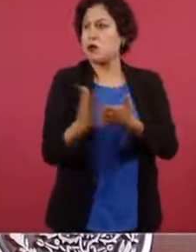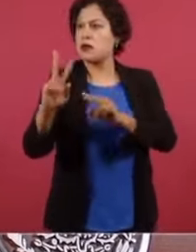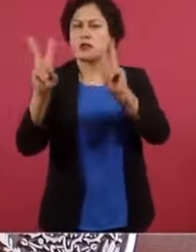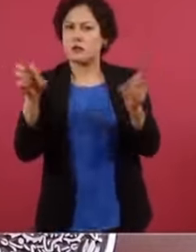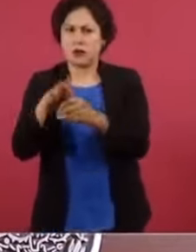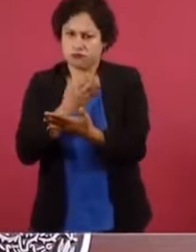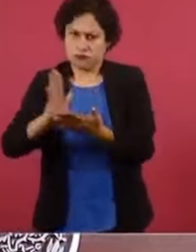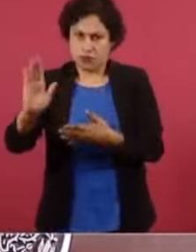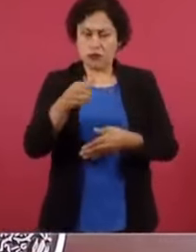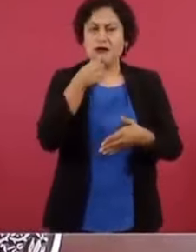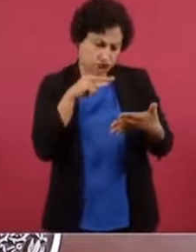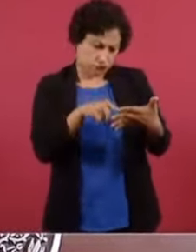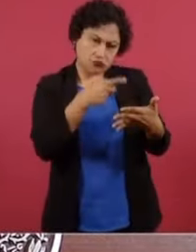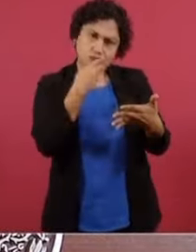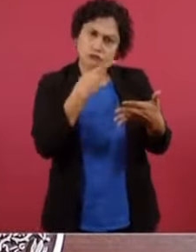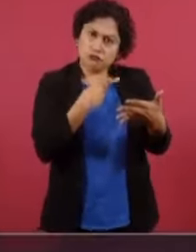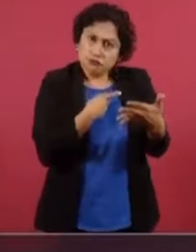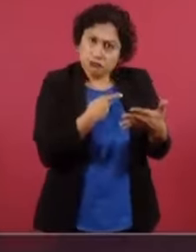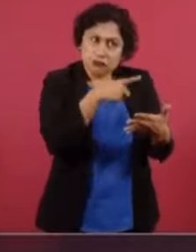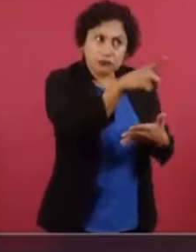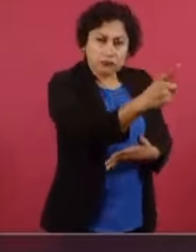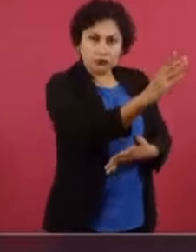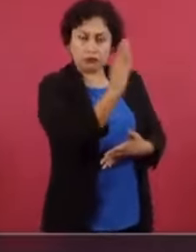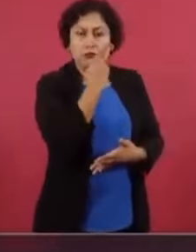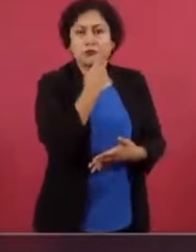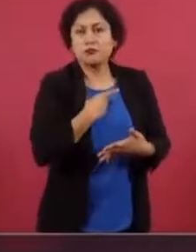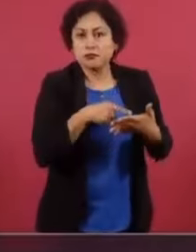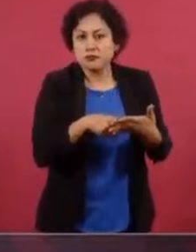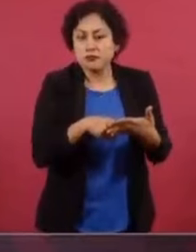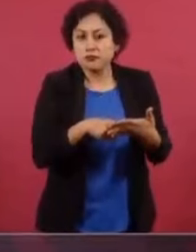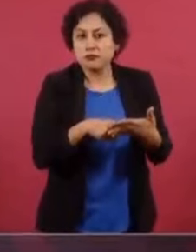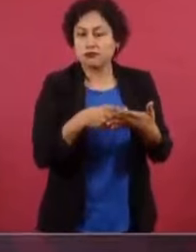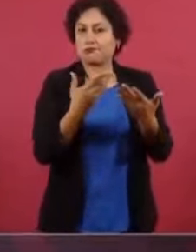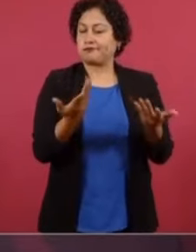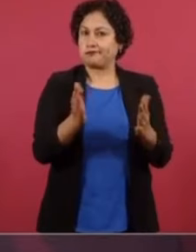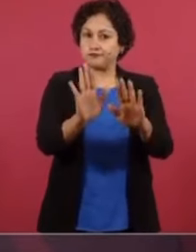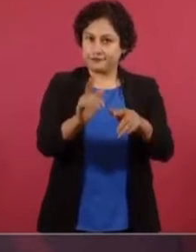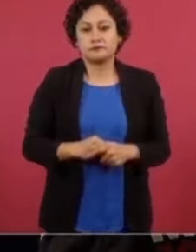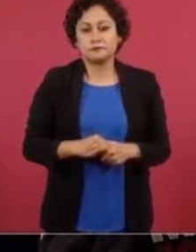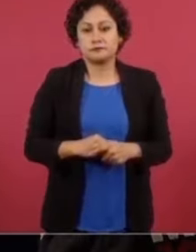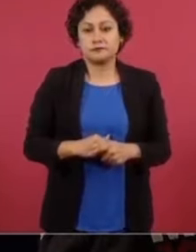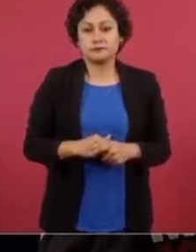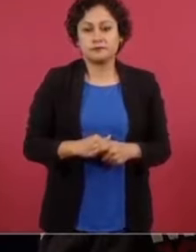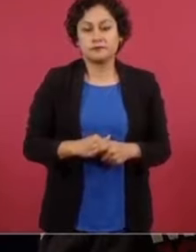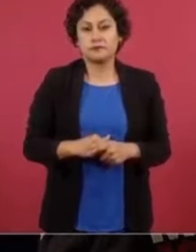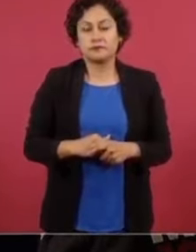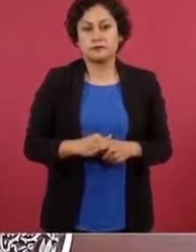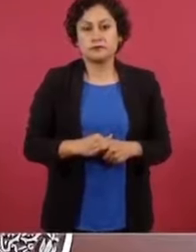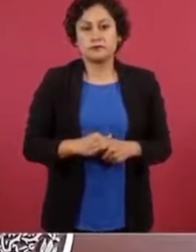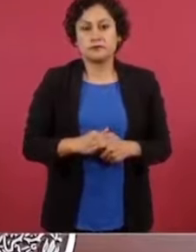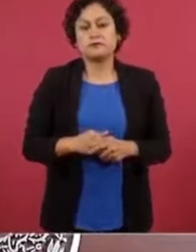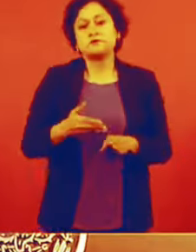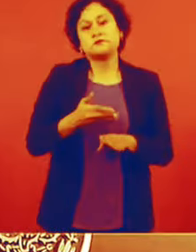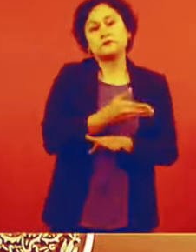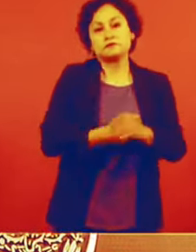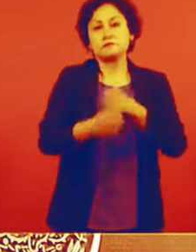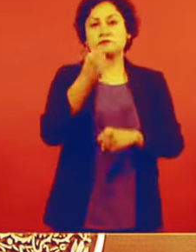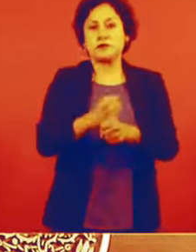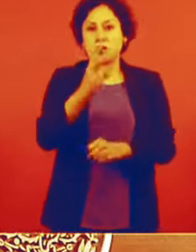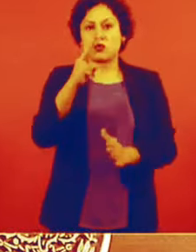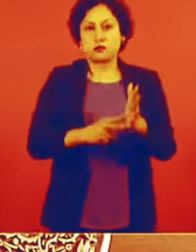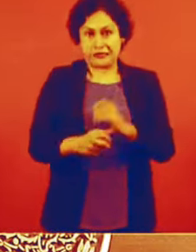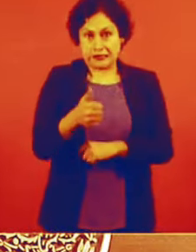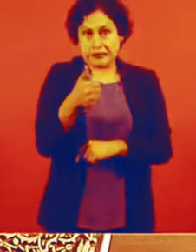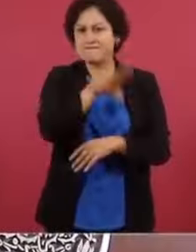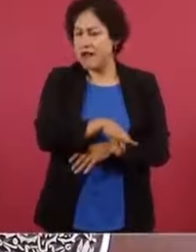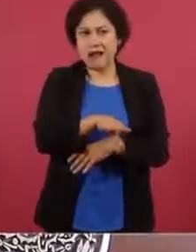No una carta, ¿no? Reclamando. Nada más, les voy a contar una anécdota. Cuando el 2006 se portó